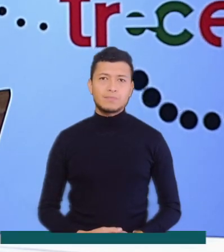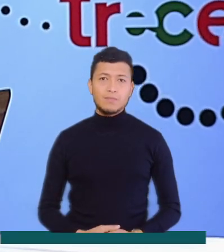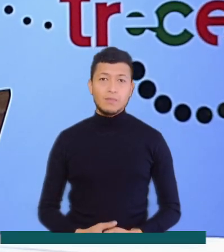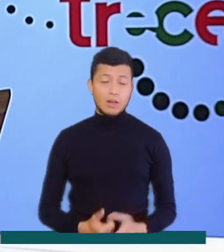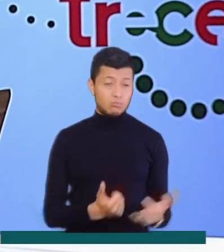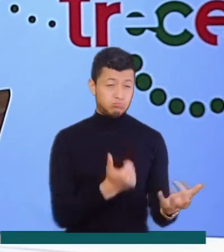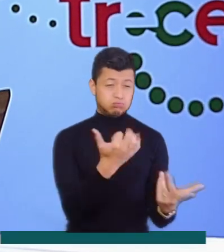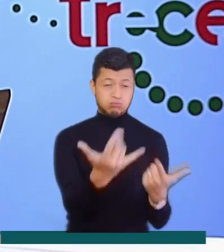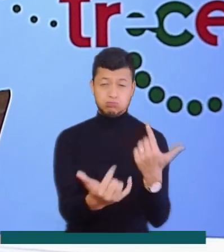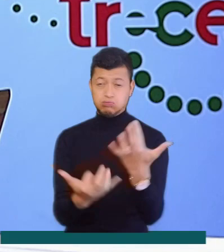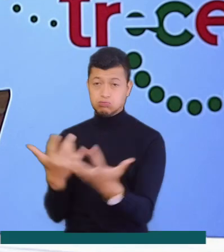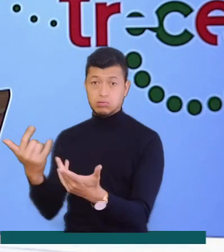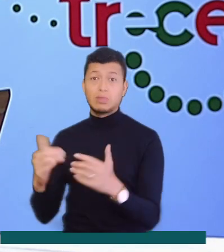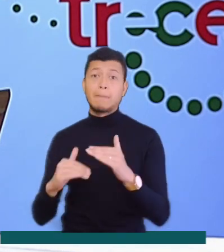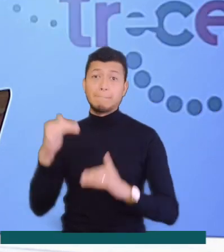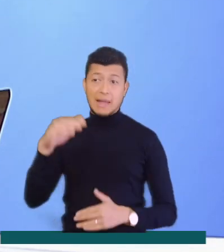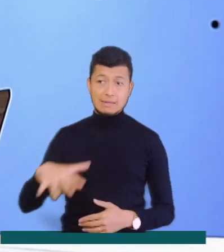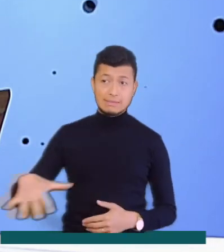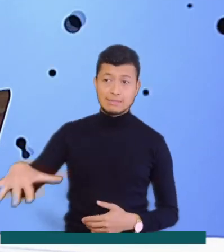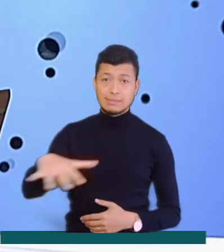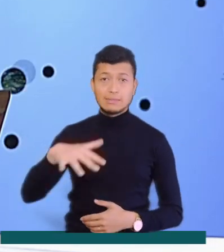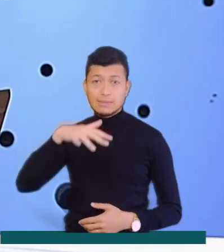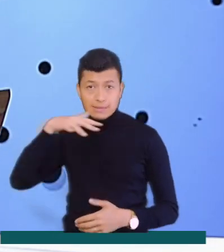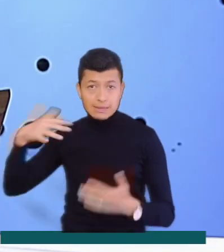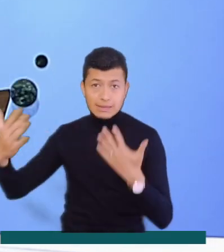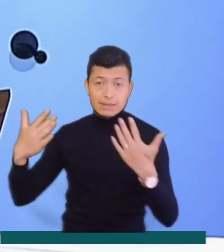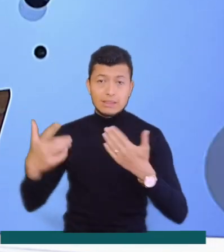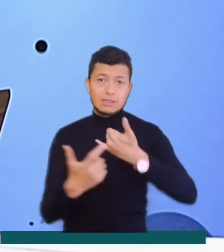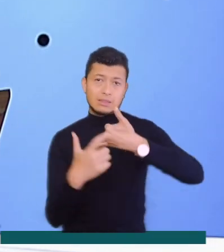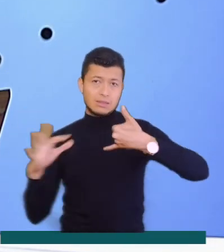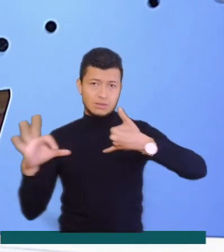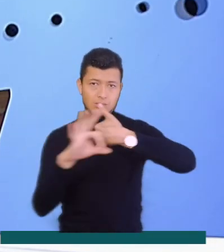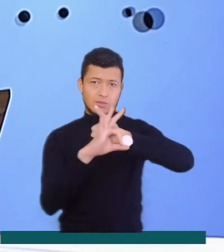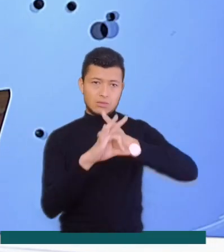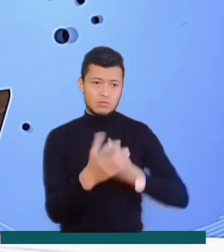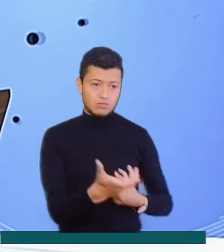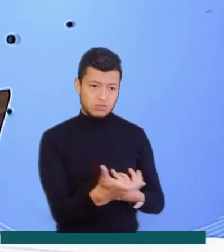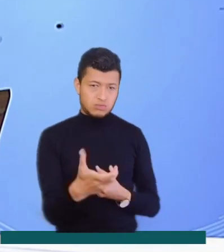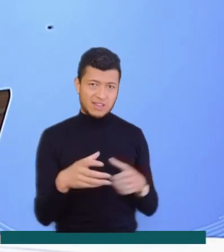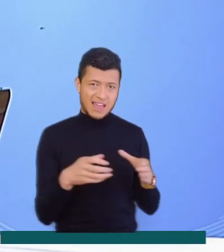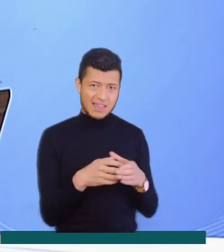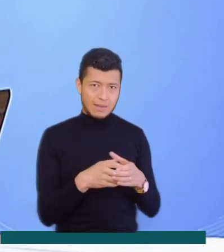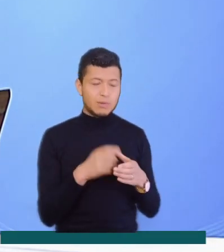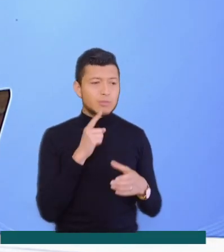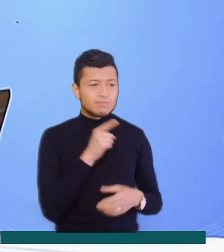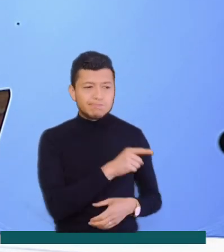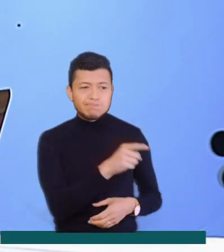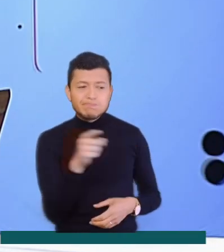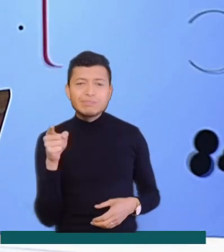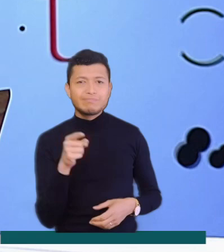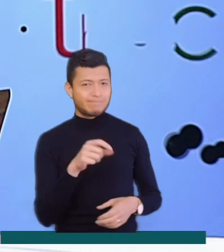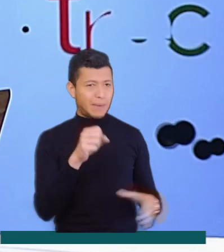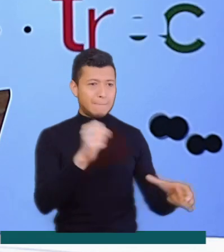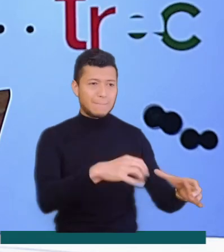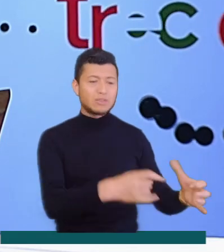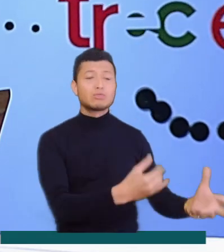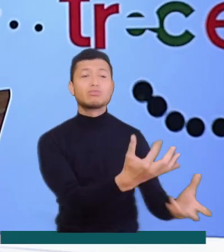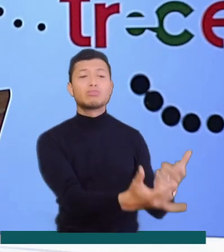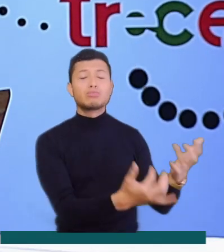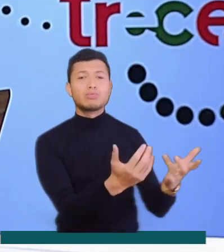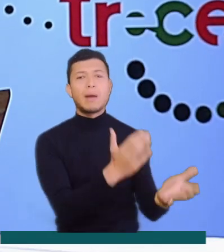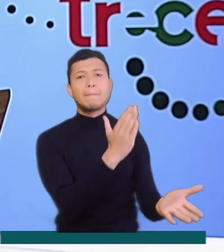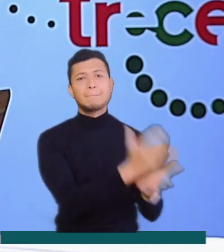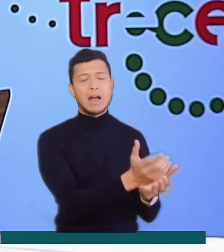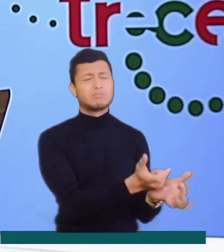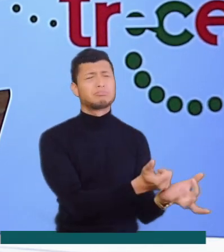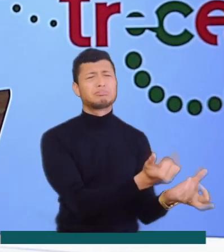Los incendios forestales se han incrementado en zona rural de San José del Guaviare. Según el cuerpo de bomberos de la zona, la quema de basuras a cielo abierto